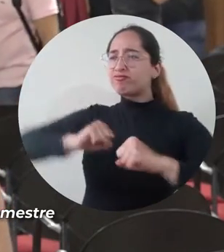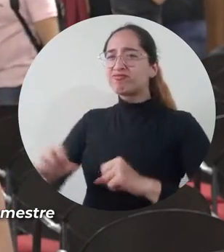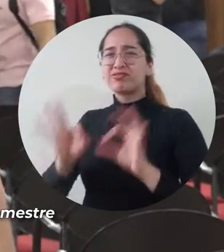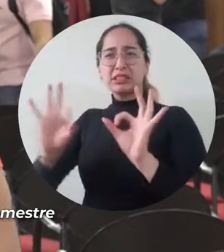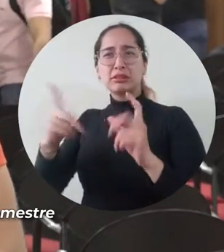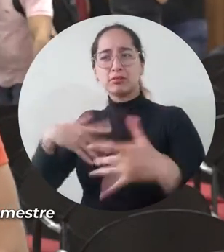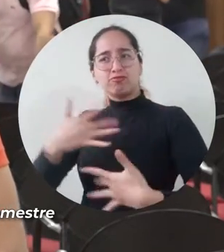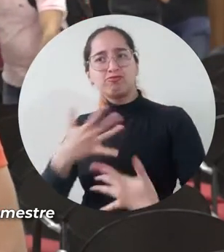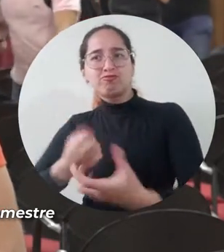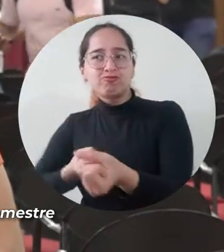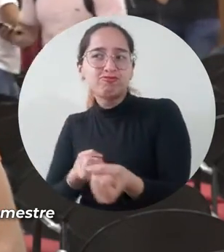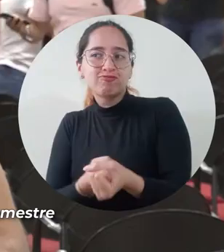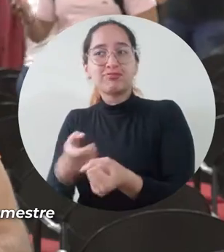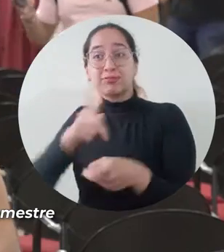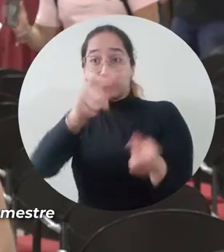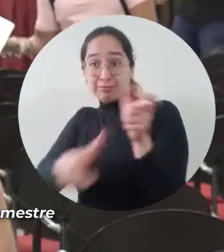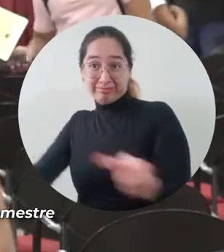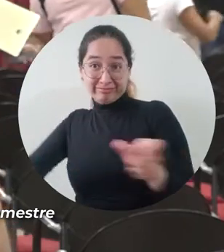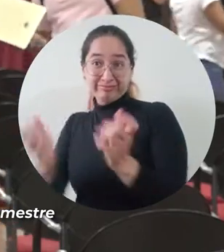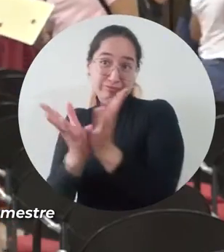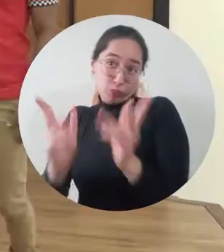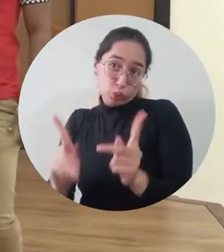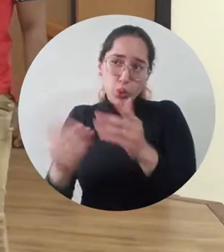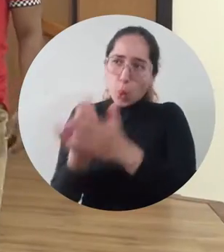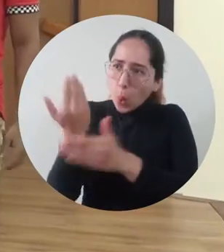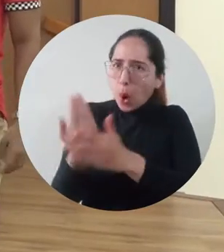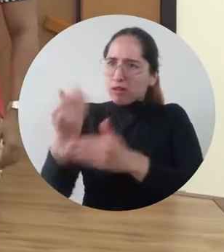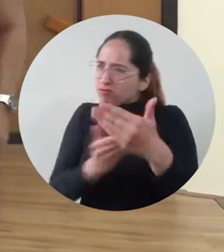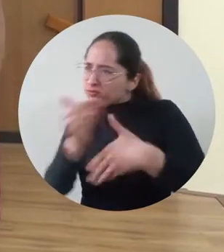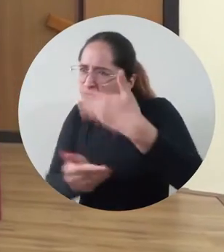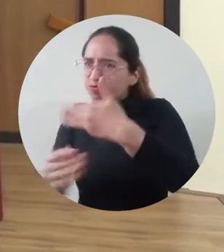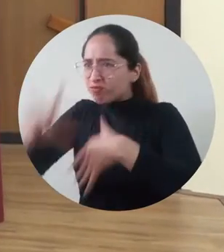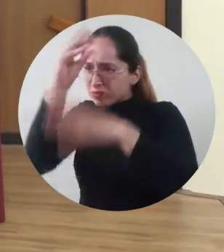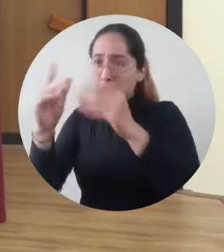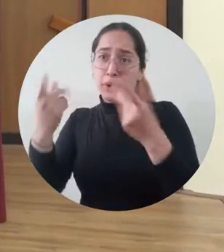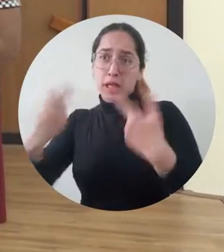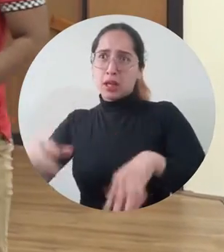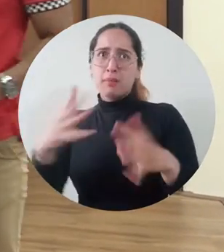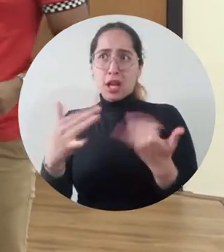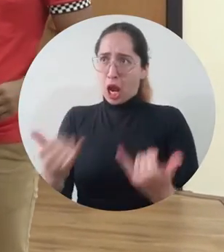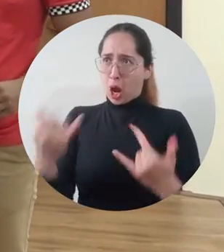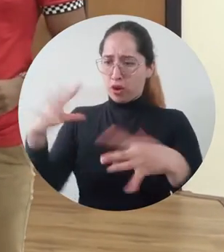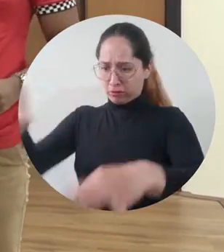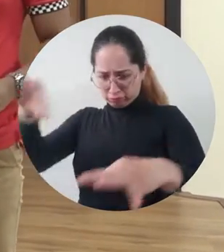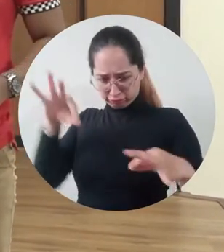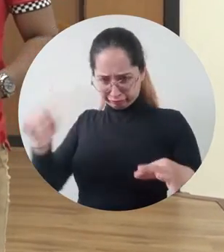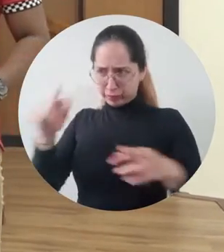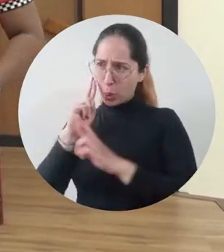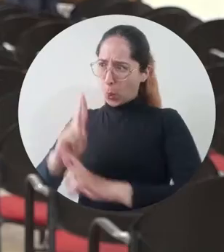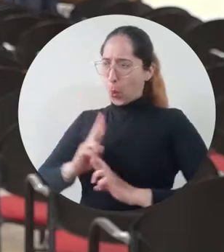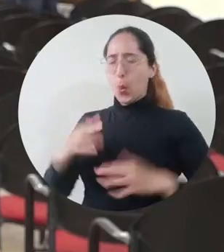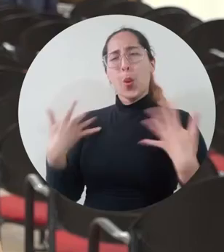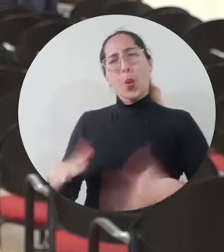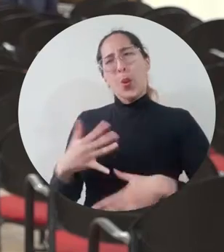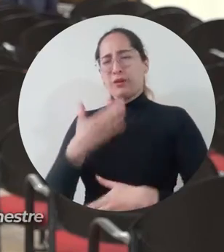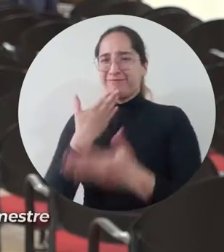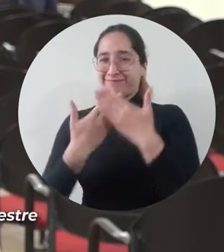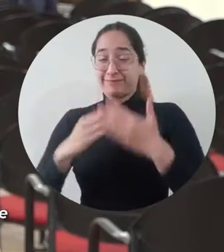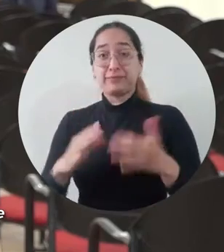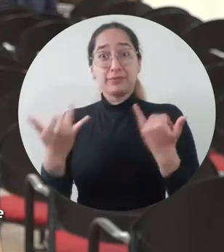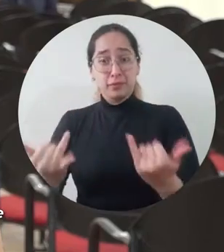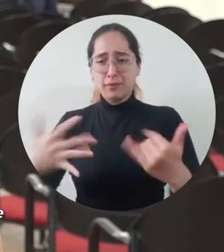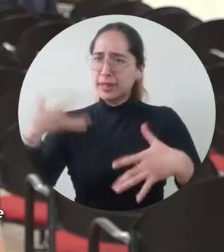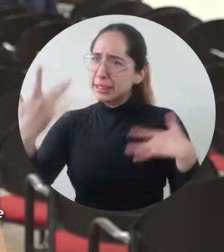estudiantado y pues que más que consideren y reconozcan la labor que uno hace como monitor aquí en la universidad. Muy feliz, muy